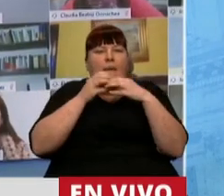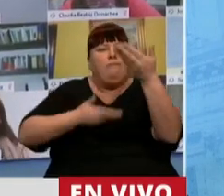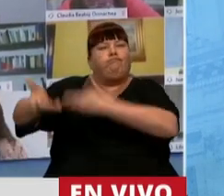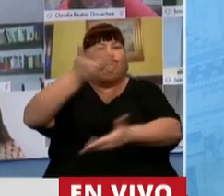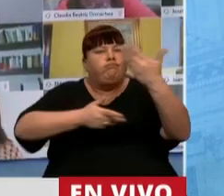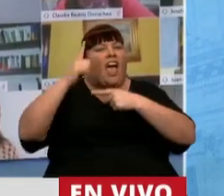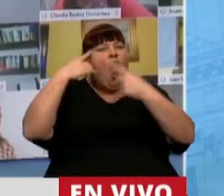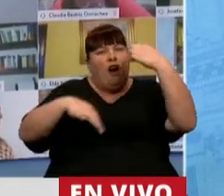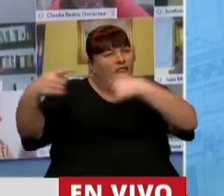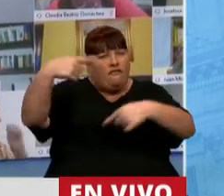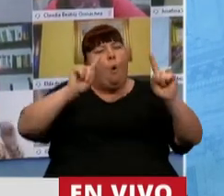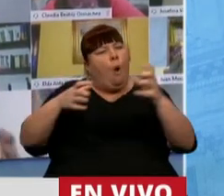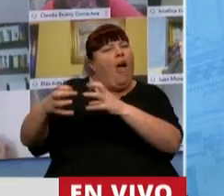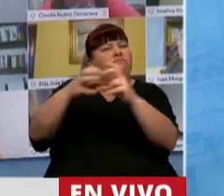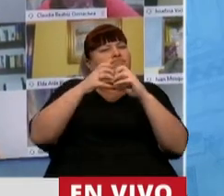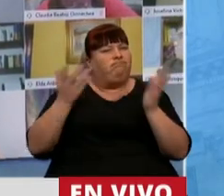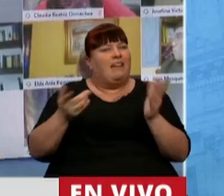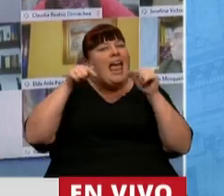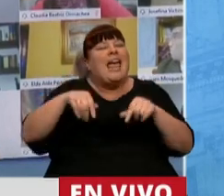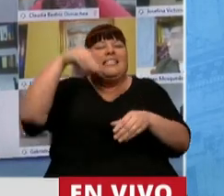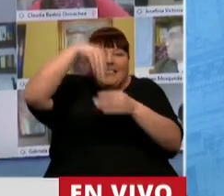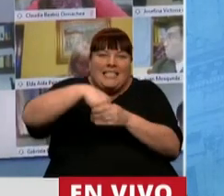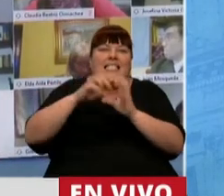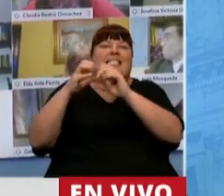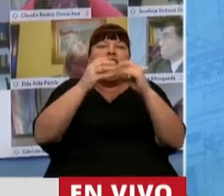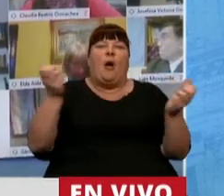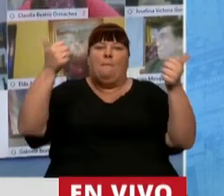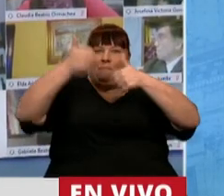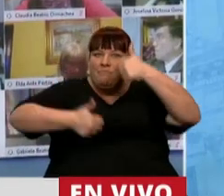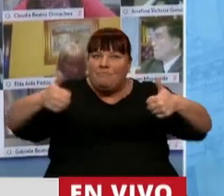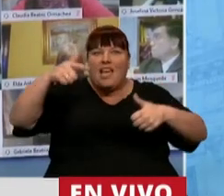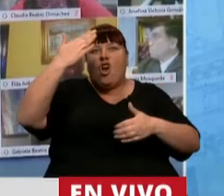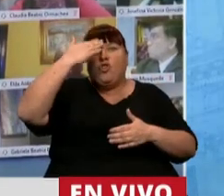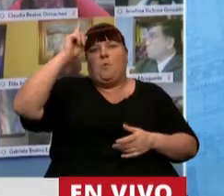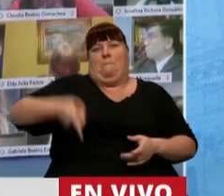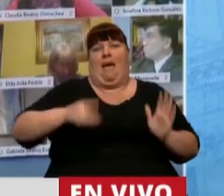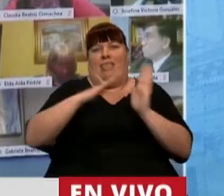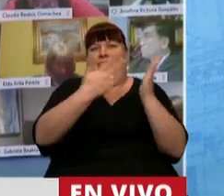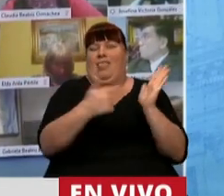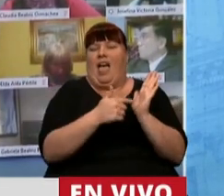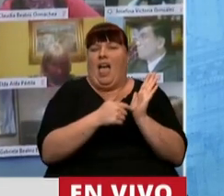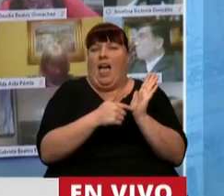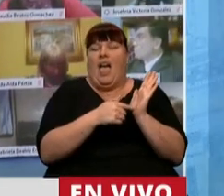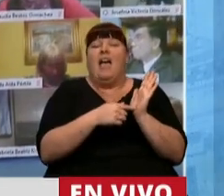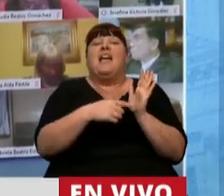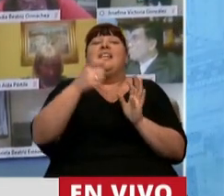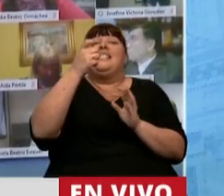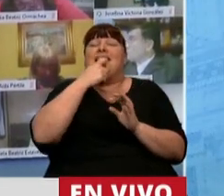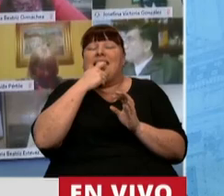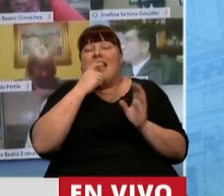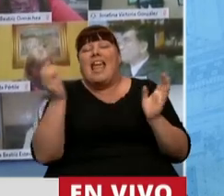del intercambio de ideas, se da en la sesión presencial que es la que la Constitución manda. Entonces, si es lo